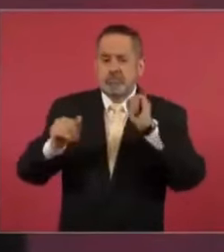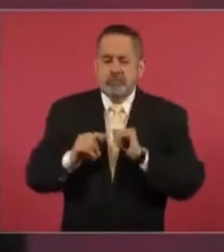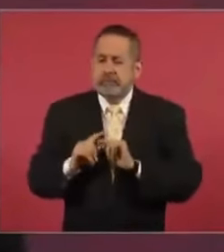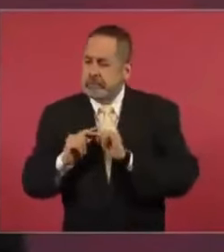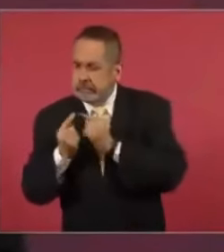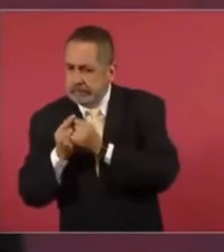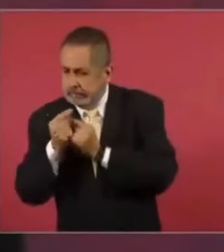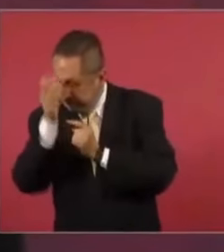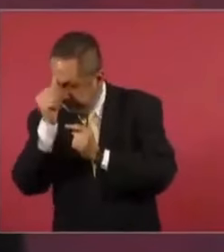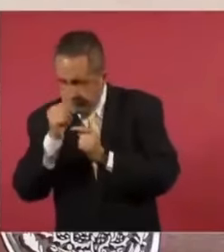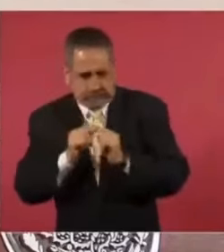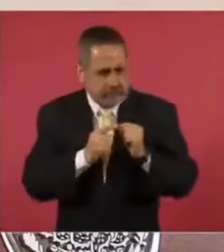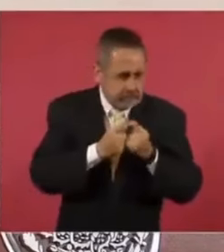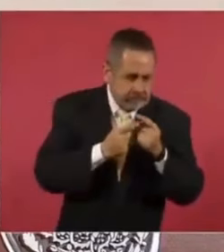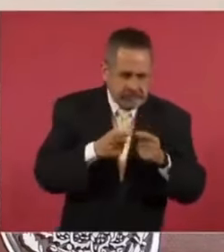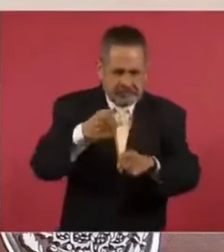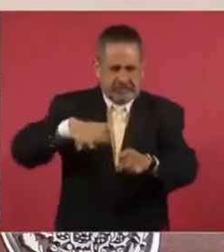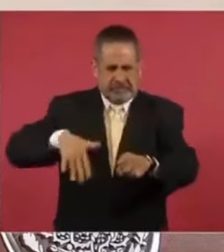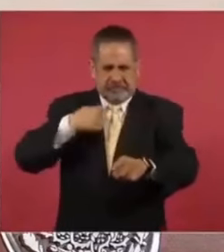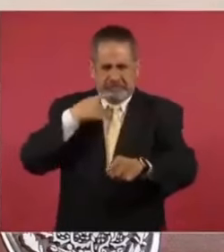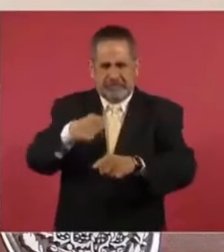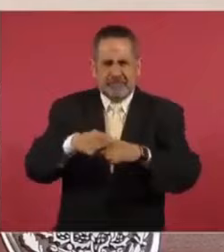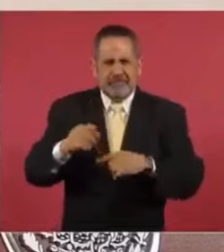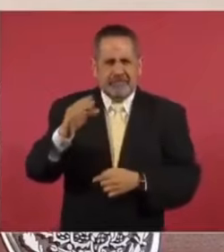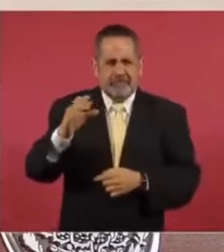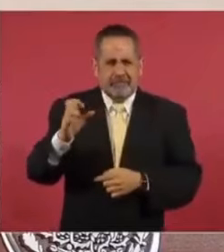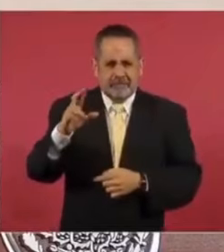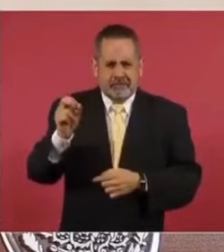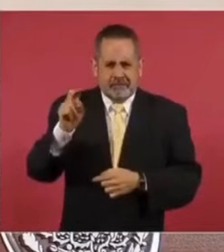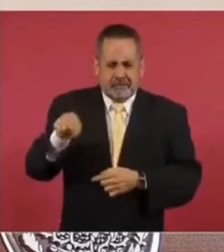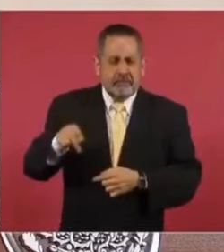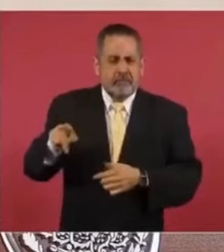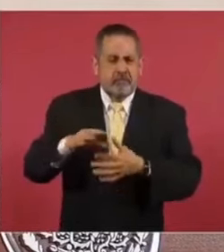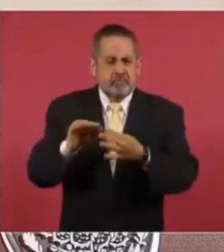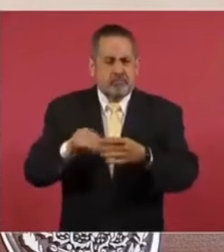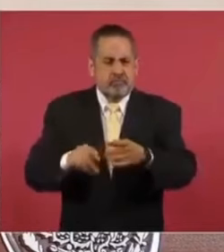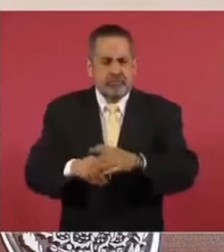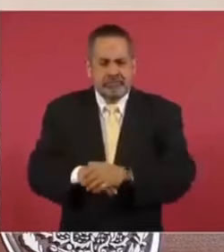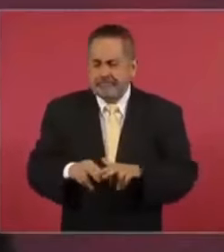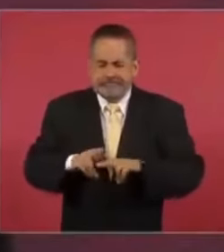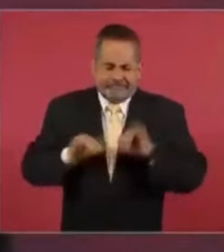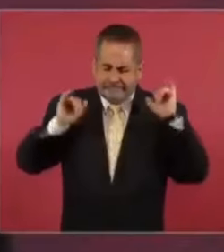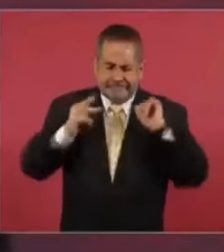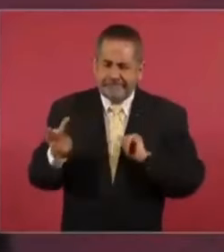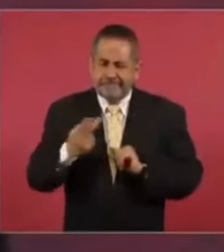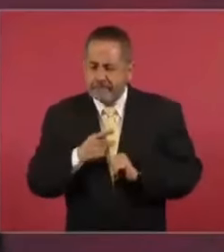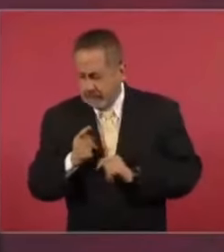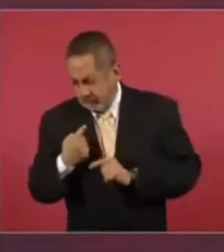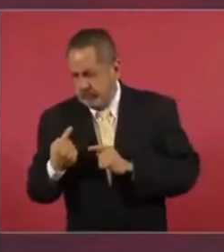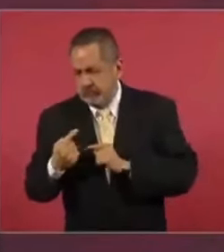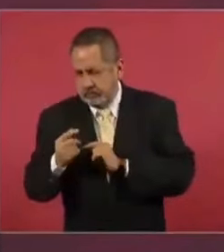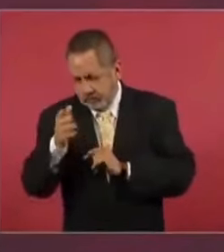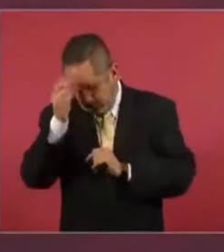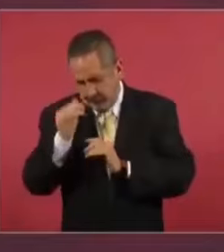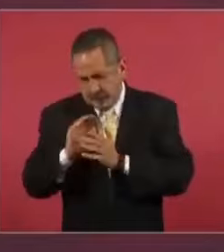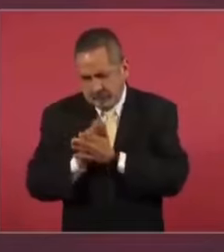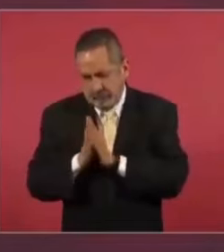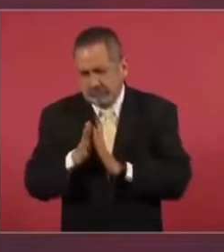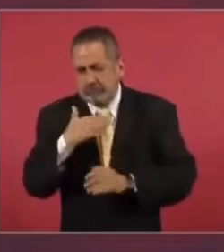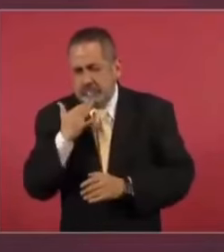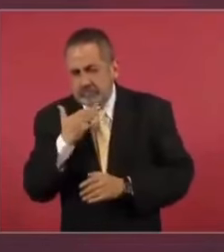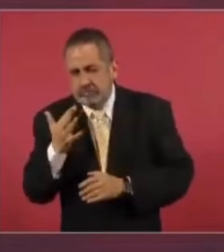porque ahorita mencionaste a Cerón, nada, nada que ver,